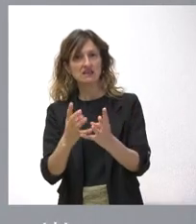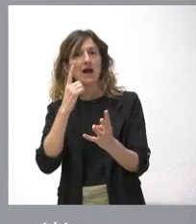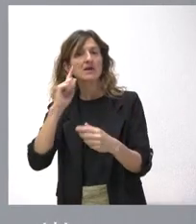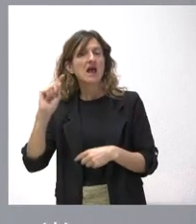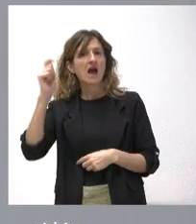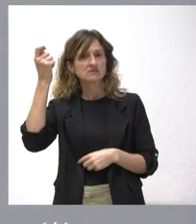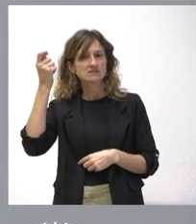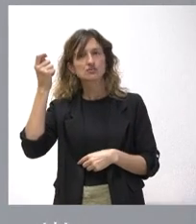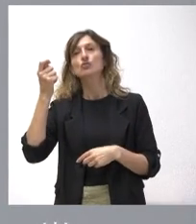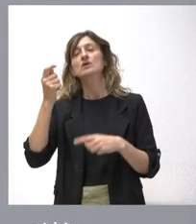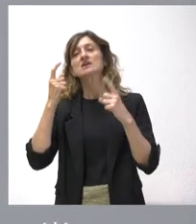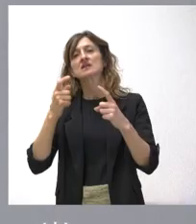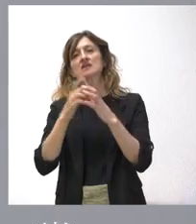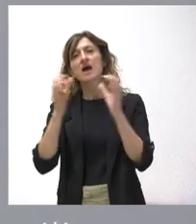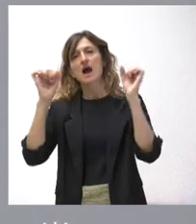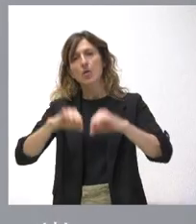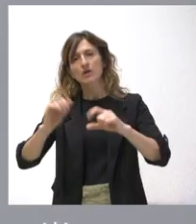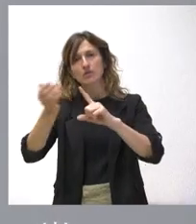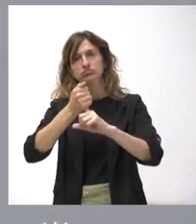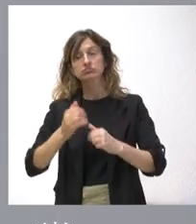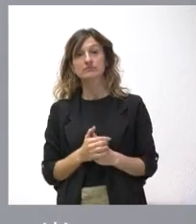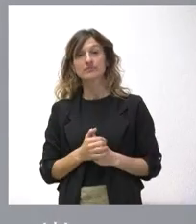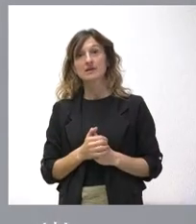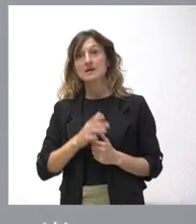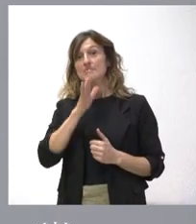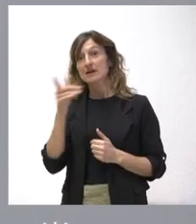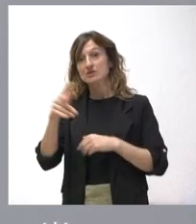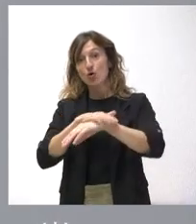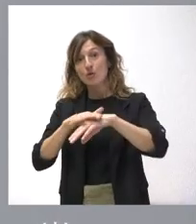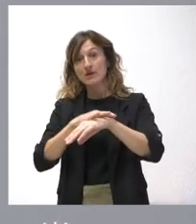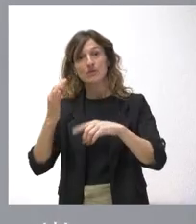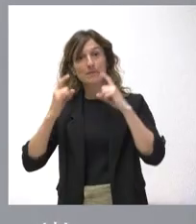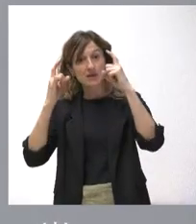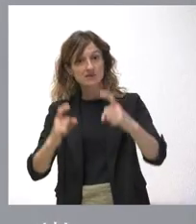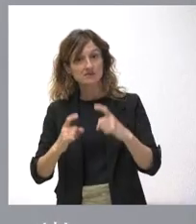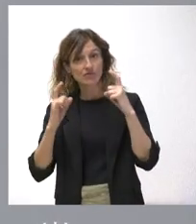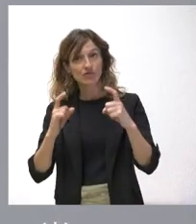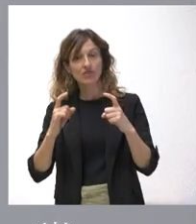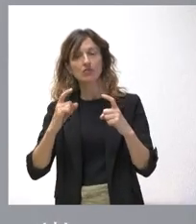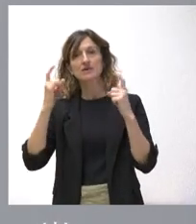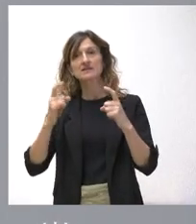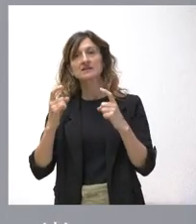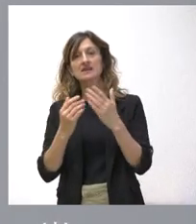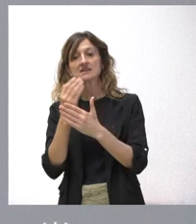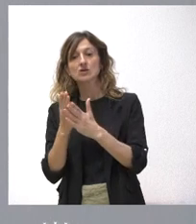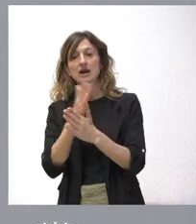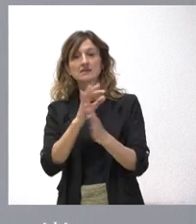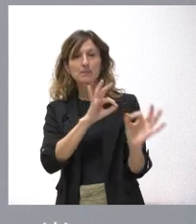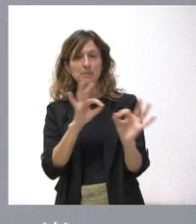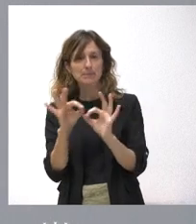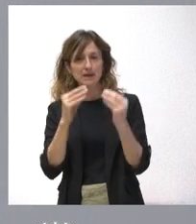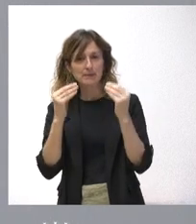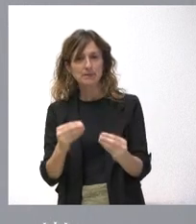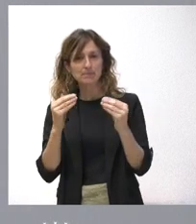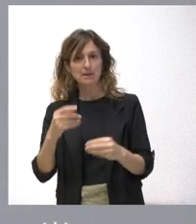y llegue a acuerdos. Y para eso hace falta que el Gobierno haga el esfuerzo de hacer unas buenas sesiones preparatorias de esta